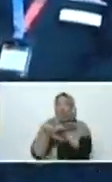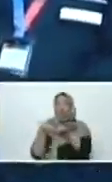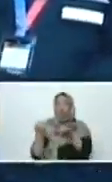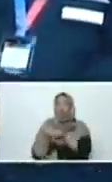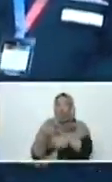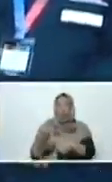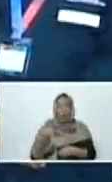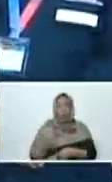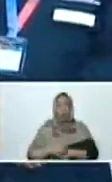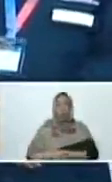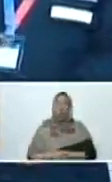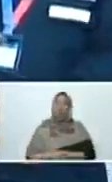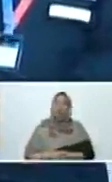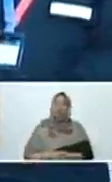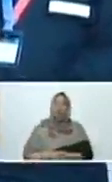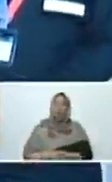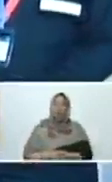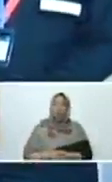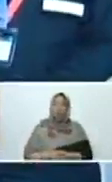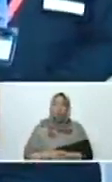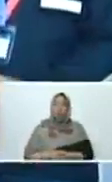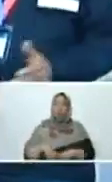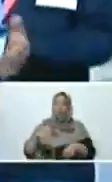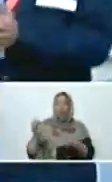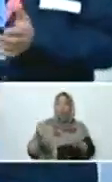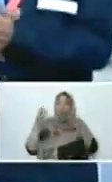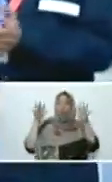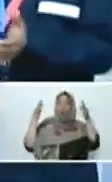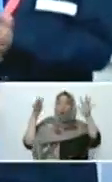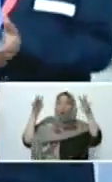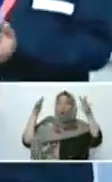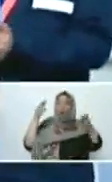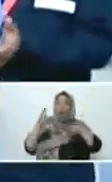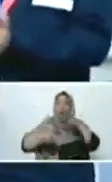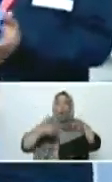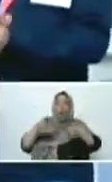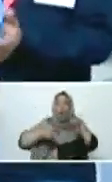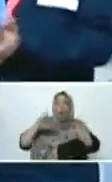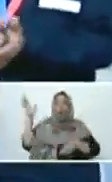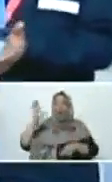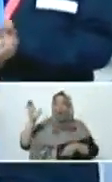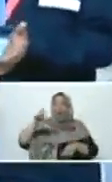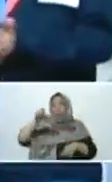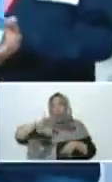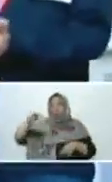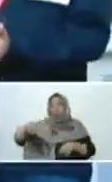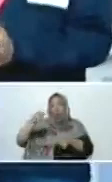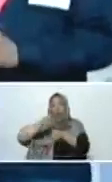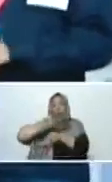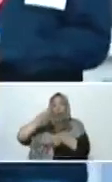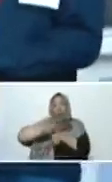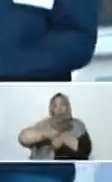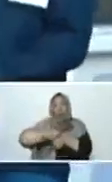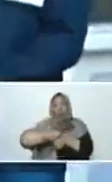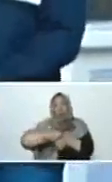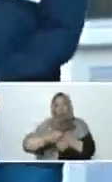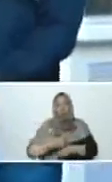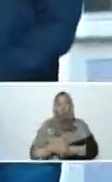trabajo. Y los trabajadores del Metro de Caracas denuncian lo que sabemos.